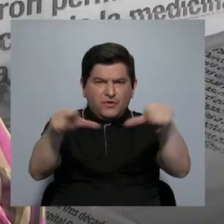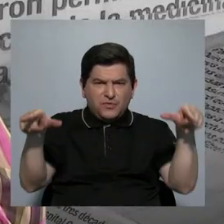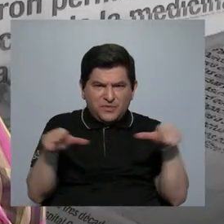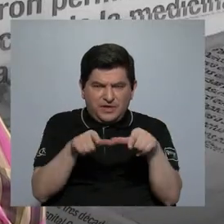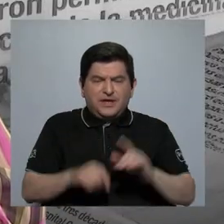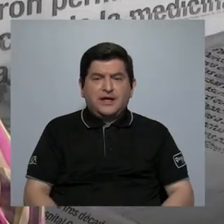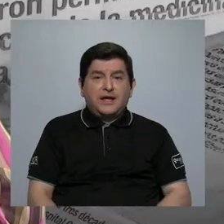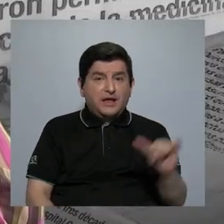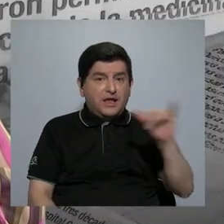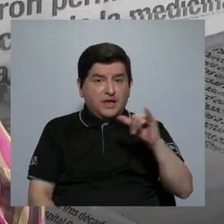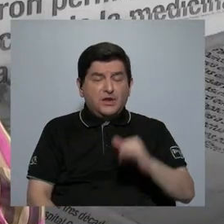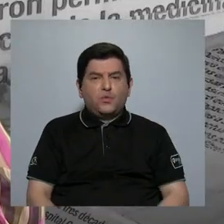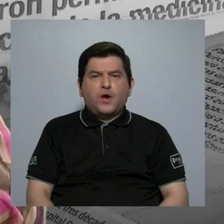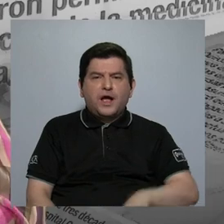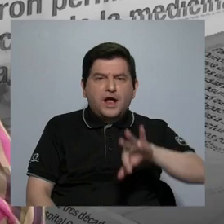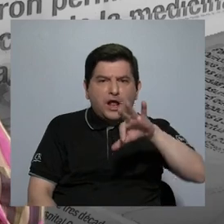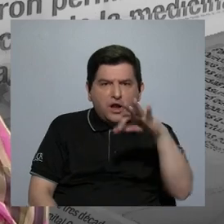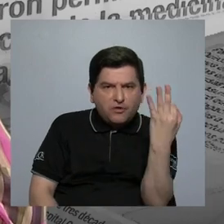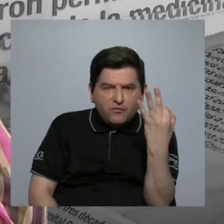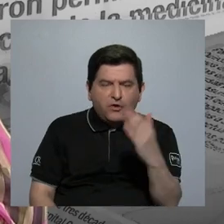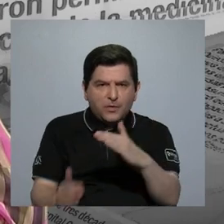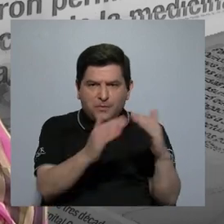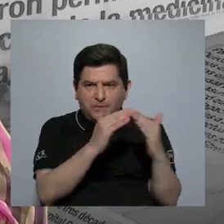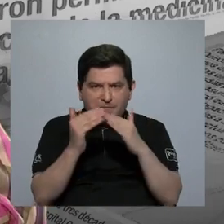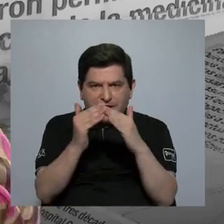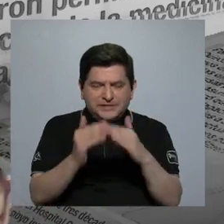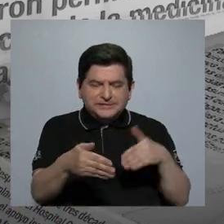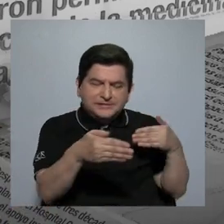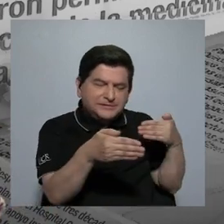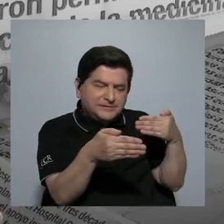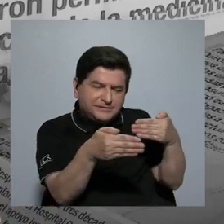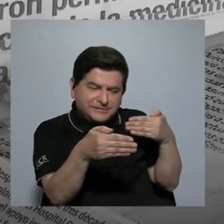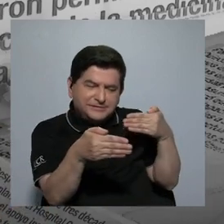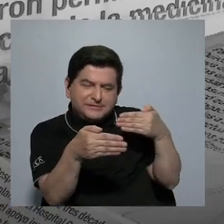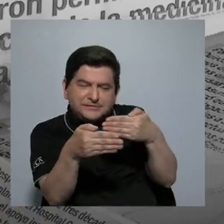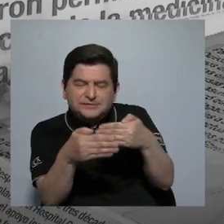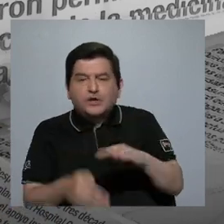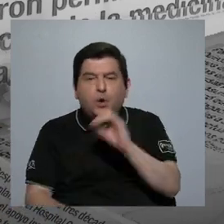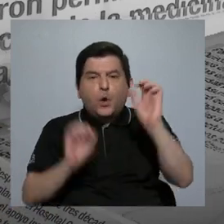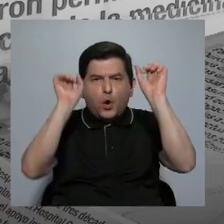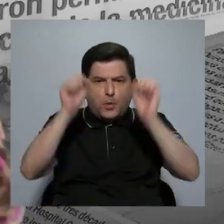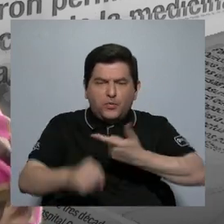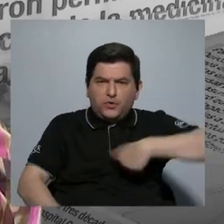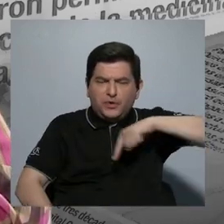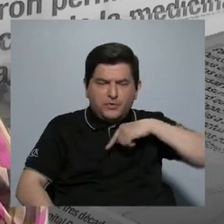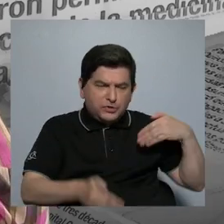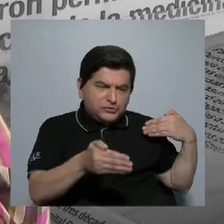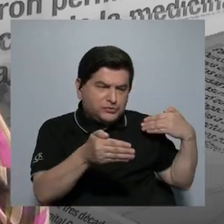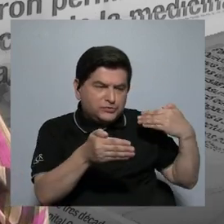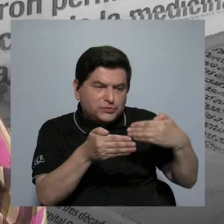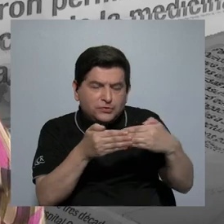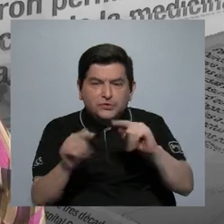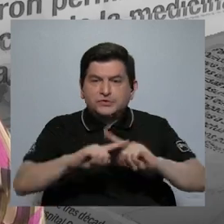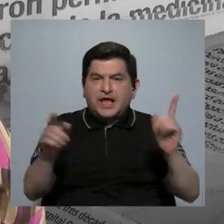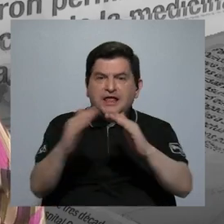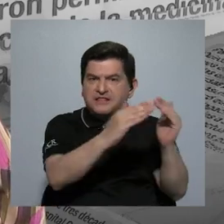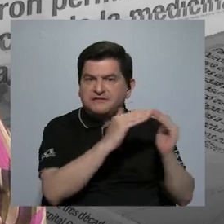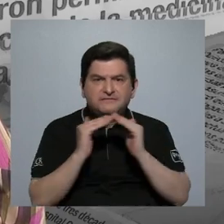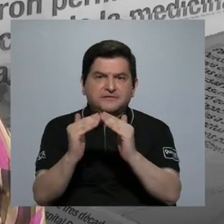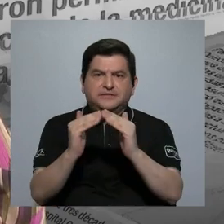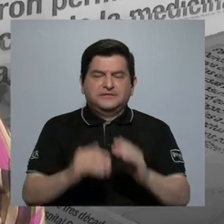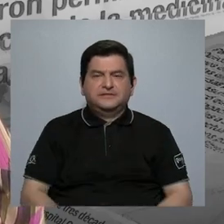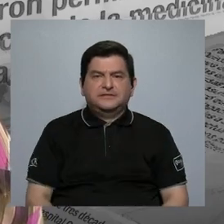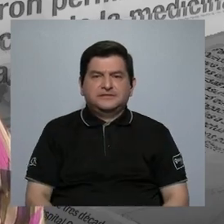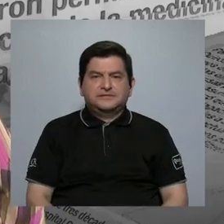que también son formas en que la comunidad se acerca, o que podemos acercarnos a la comunidad. Entonces creo que